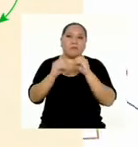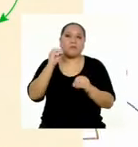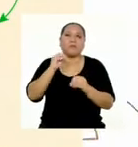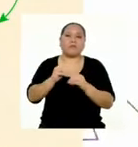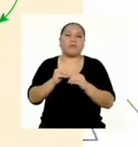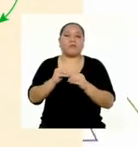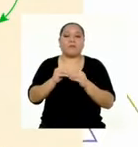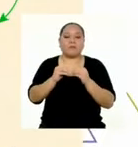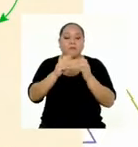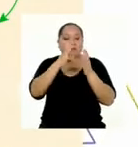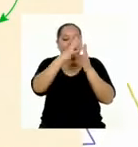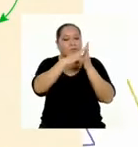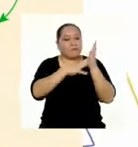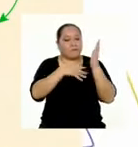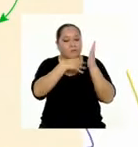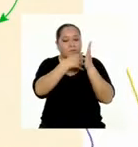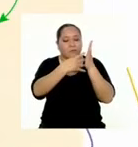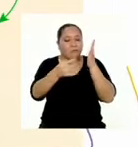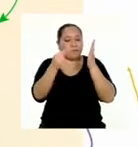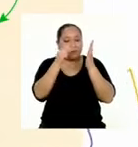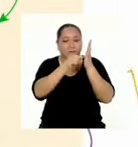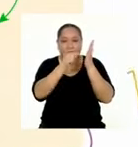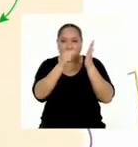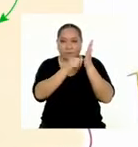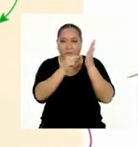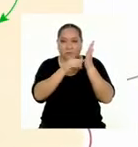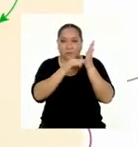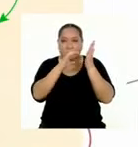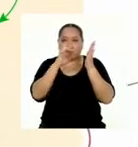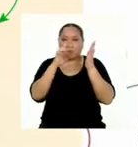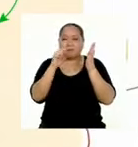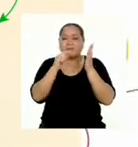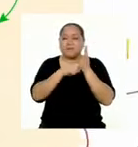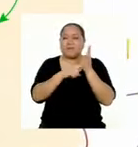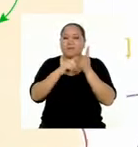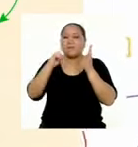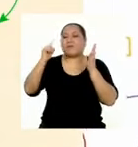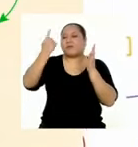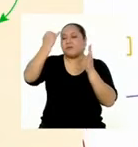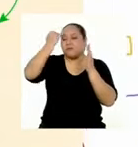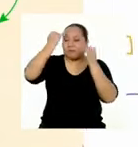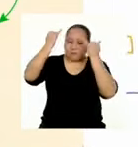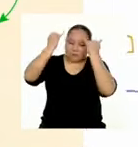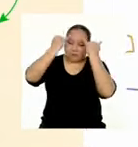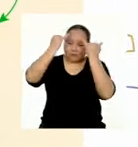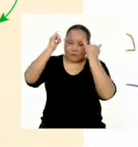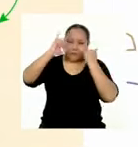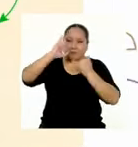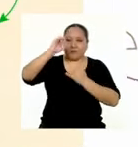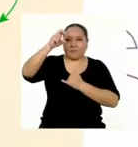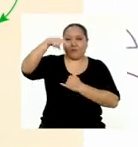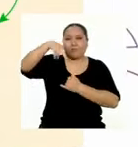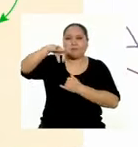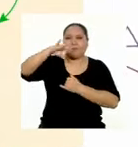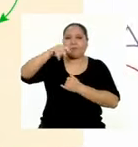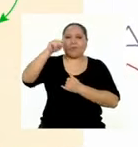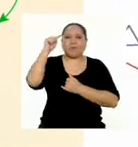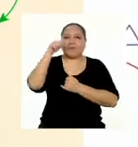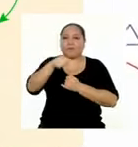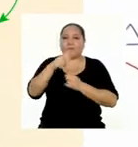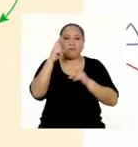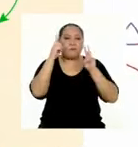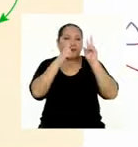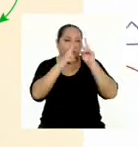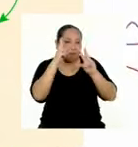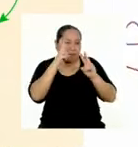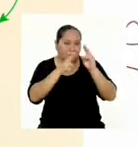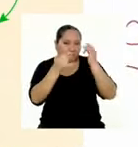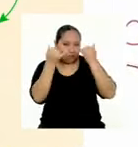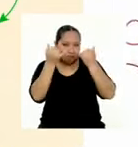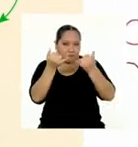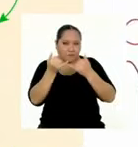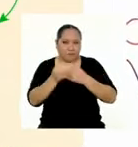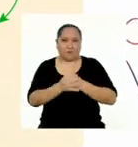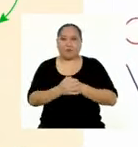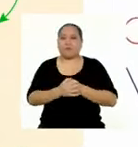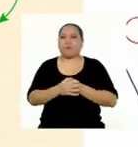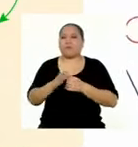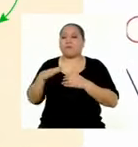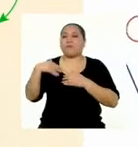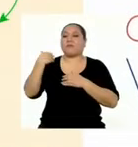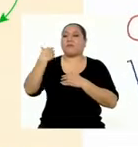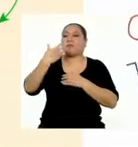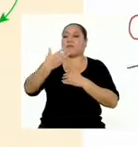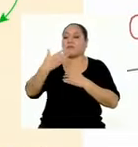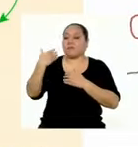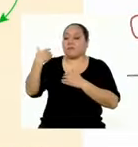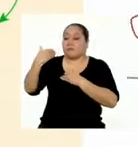o boceto que nos ayudó a plasmar la primera versión de nuestra infografía, que es justo lo que hemos revisado hoy. Y después de